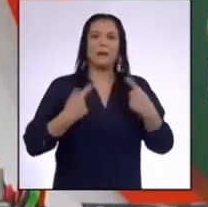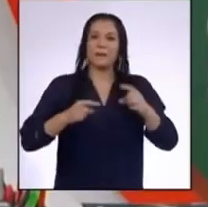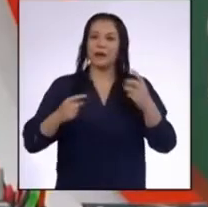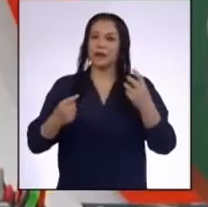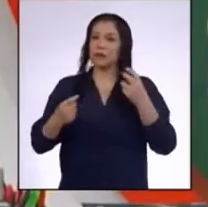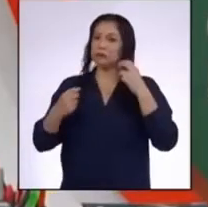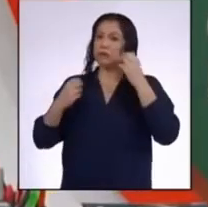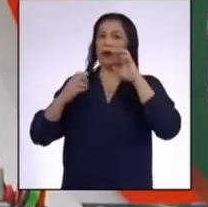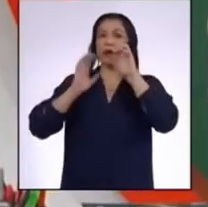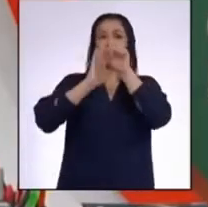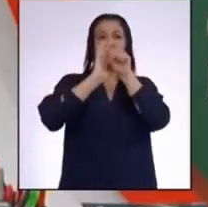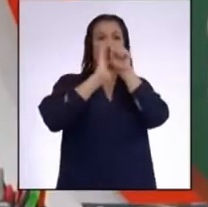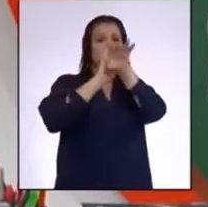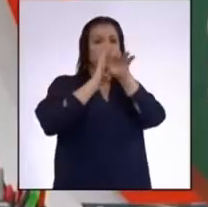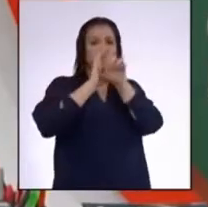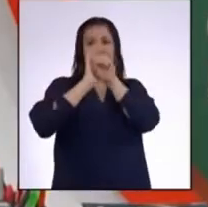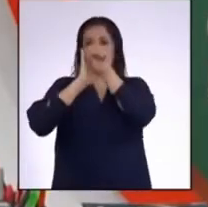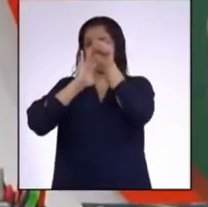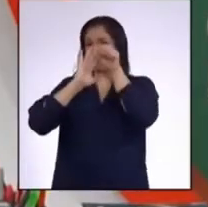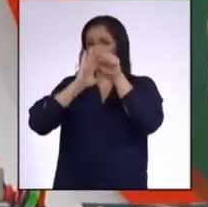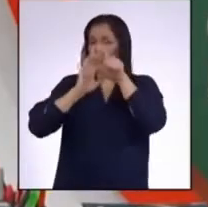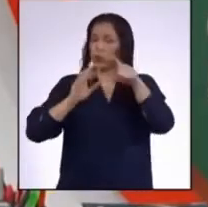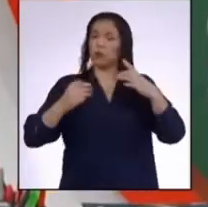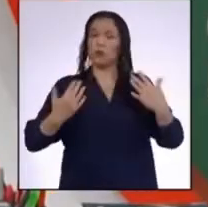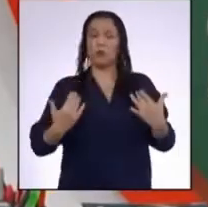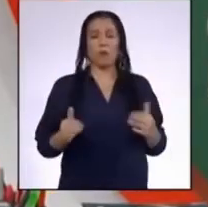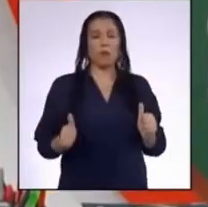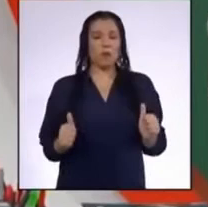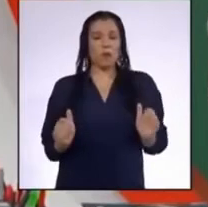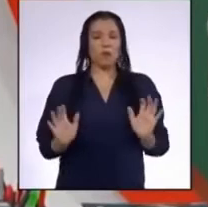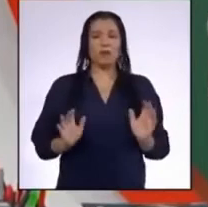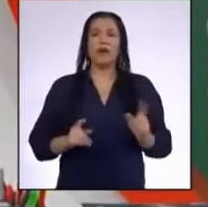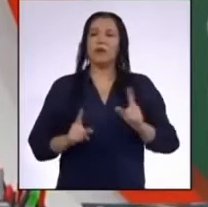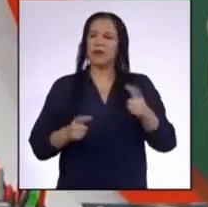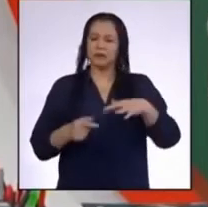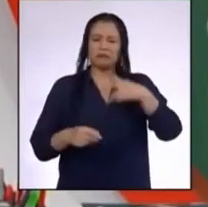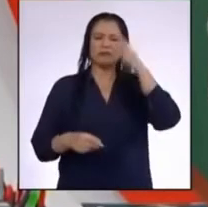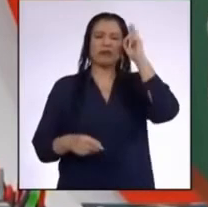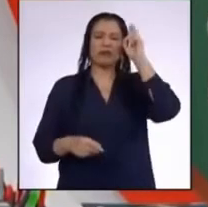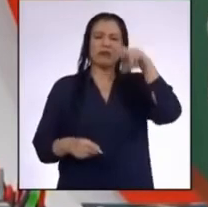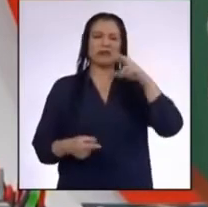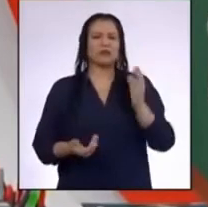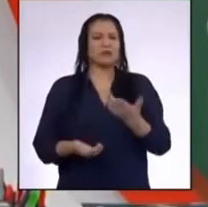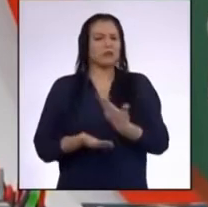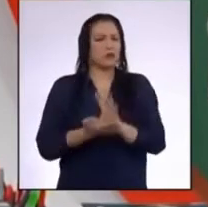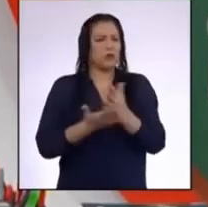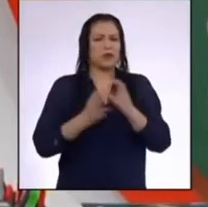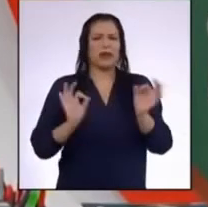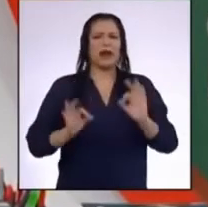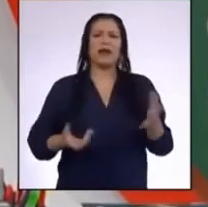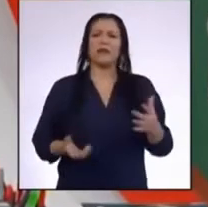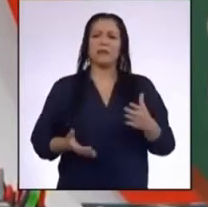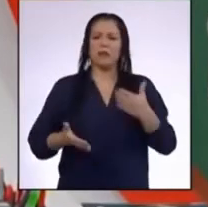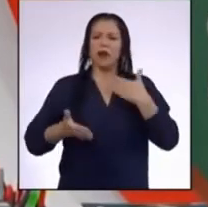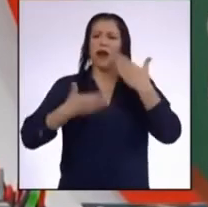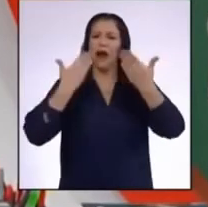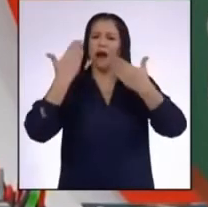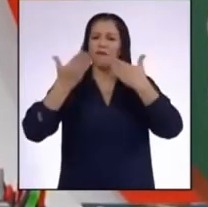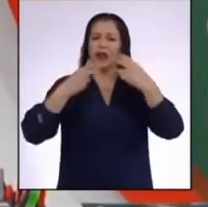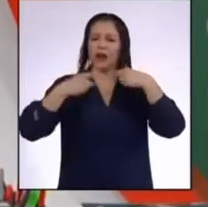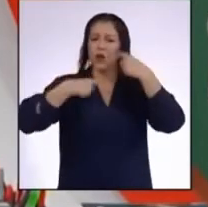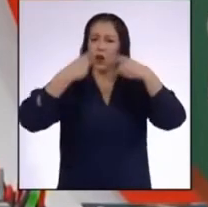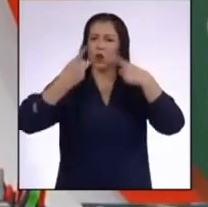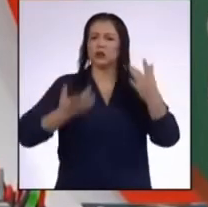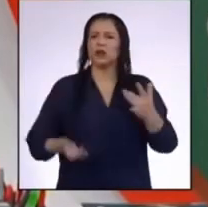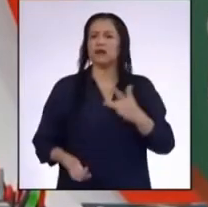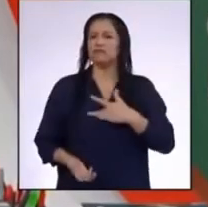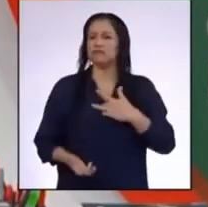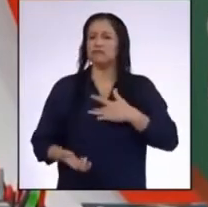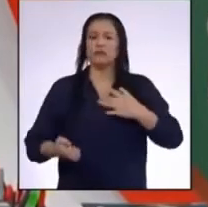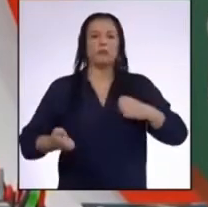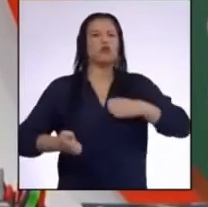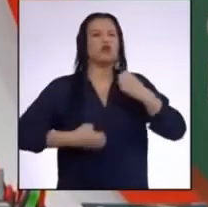a cámaras no parece, ¿ah? Pero tienes toda la razón, no tiene nada de malo hablar de nuestras emociones De cómo nos sentimos Especialmente